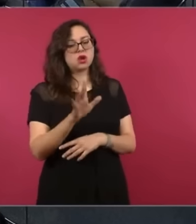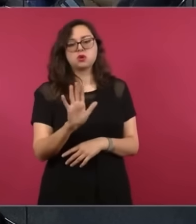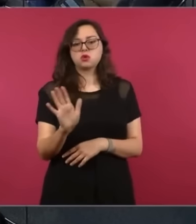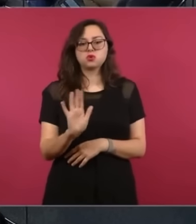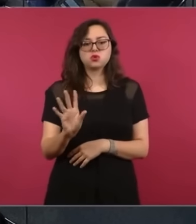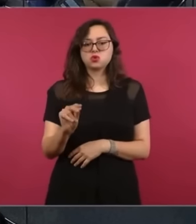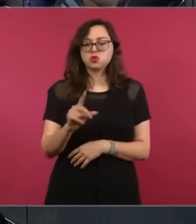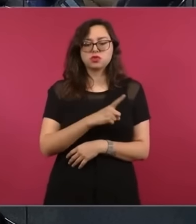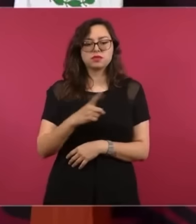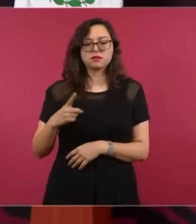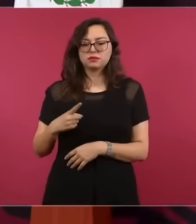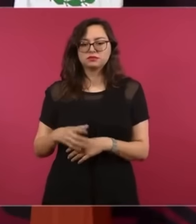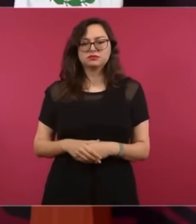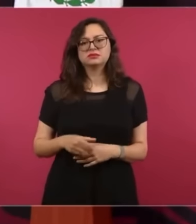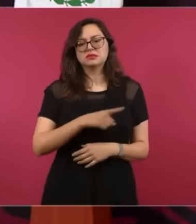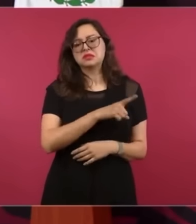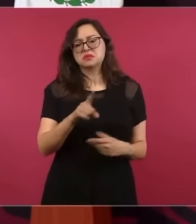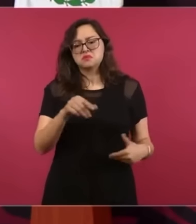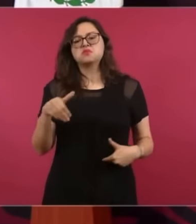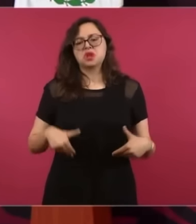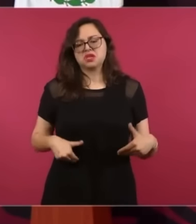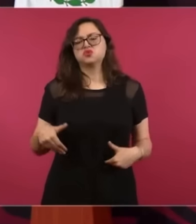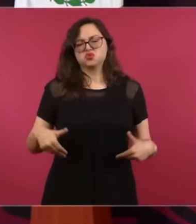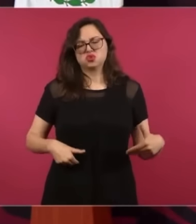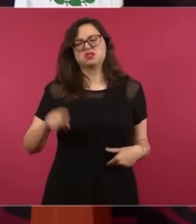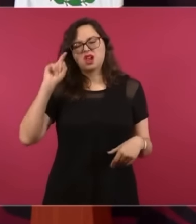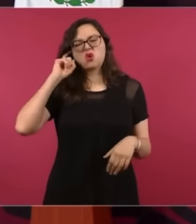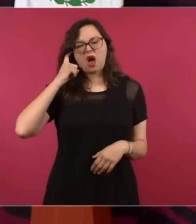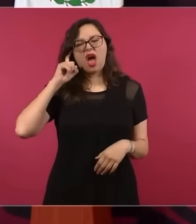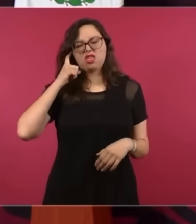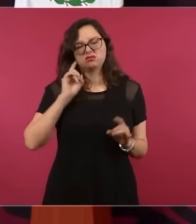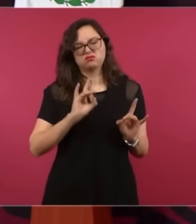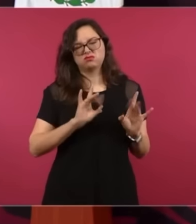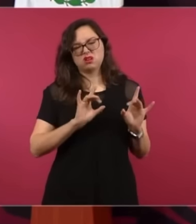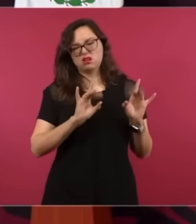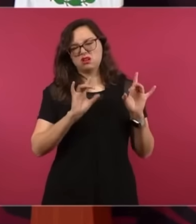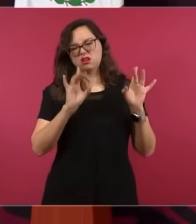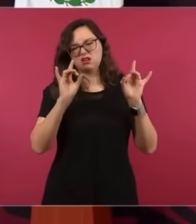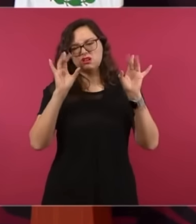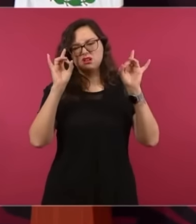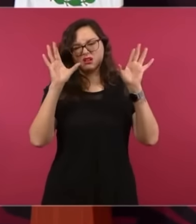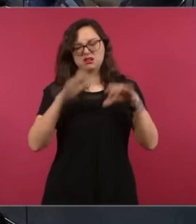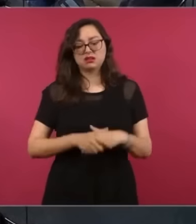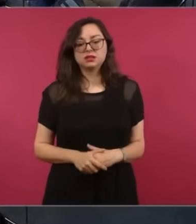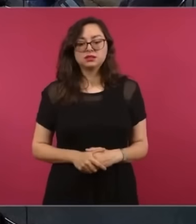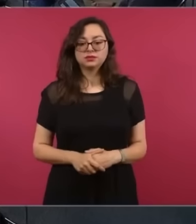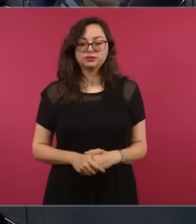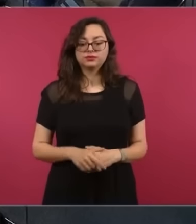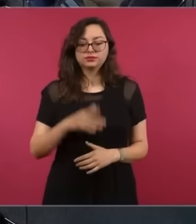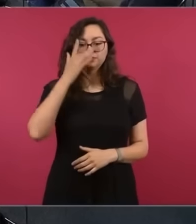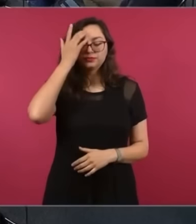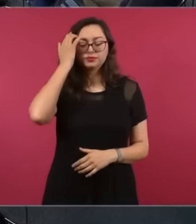porque andan de mal humor, andan de mal humor. ¿Qué pasa? que